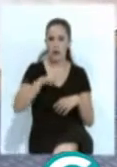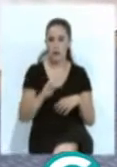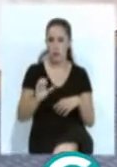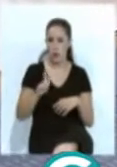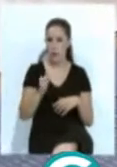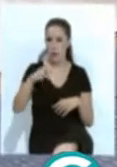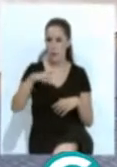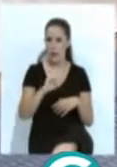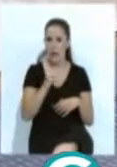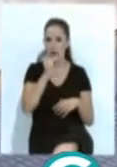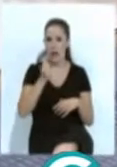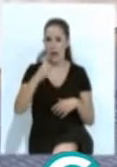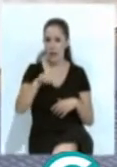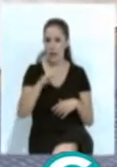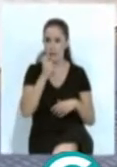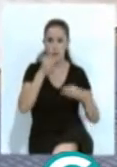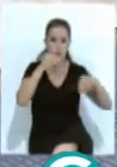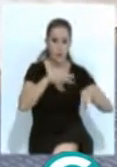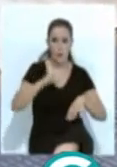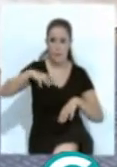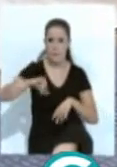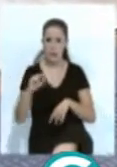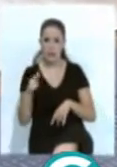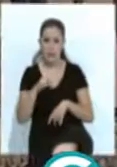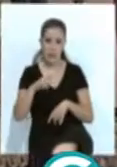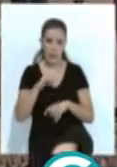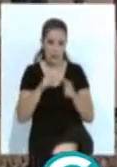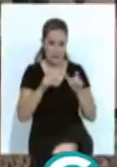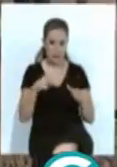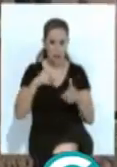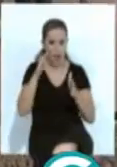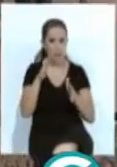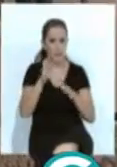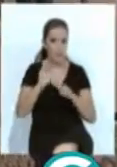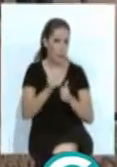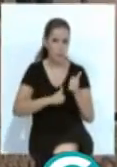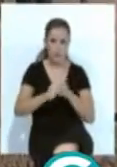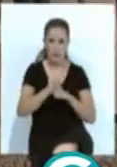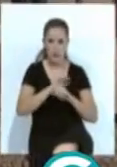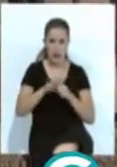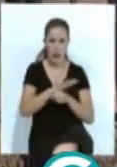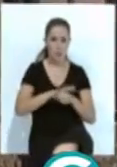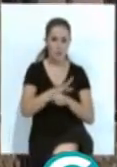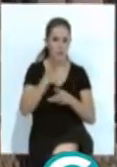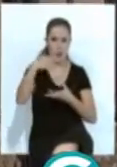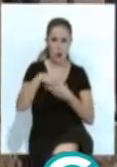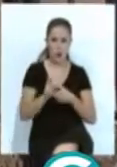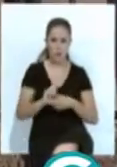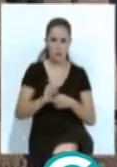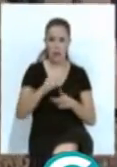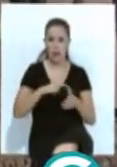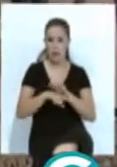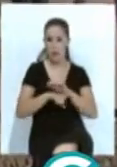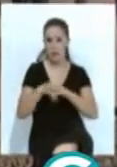Marlasca ha sustituido a Miguel Ballesta al frente del único distrito de atención primaria de la provincia no integrado en un área de